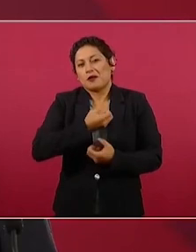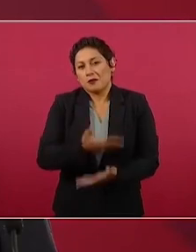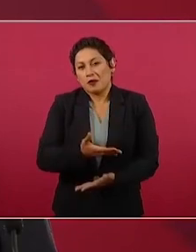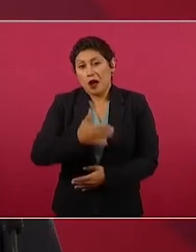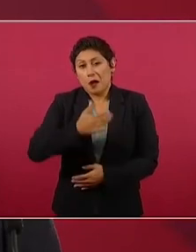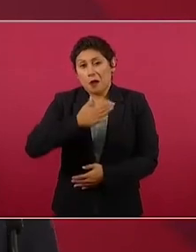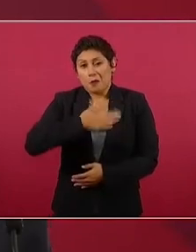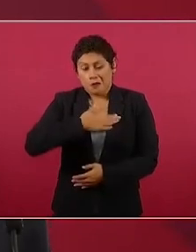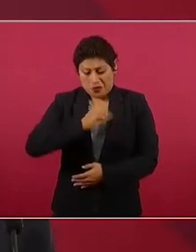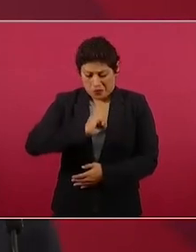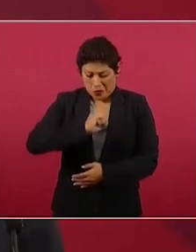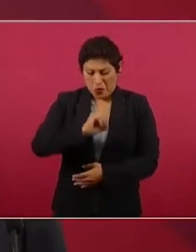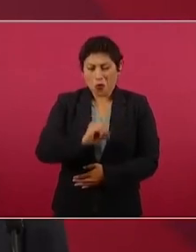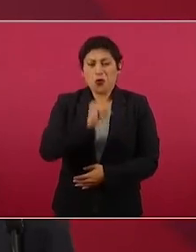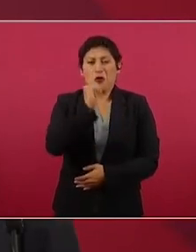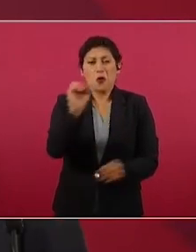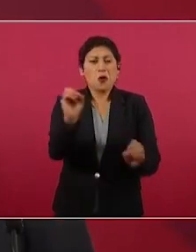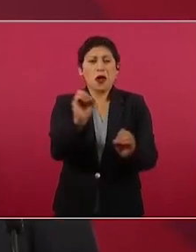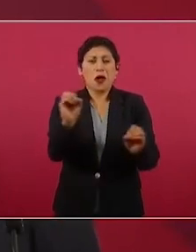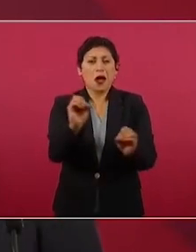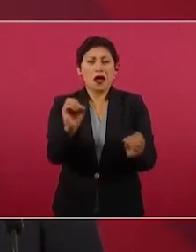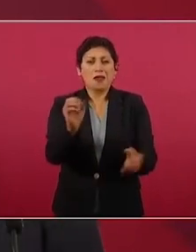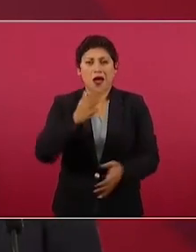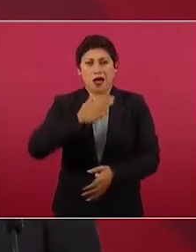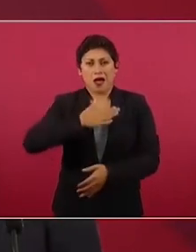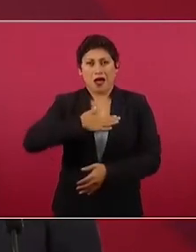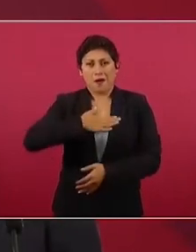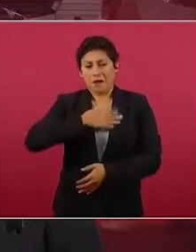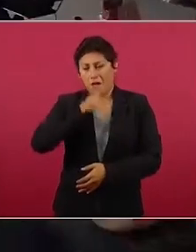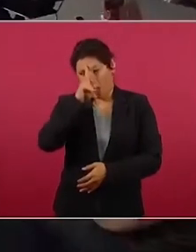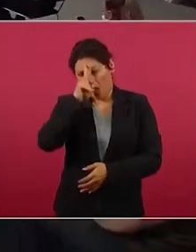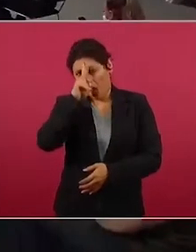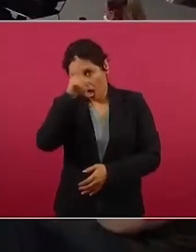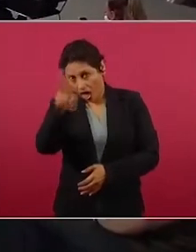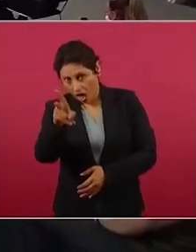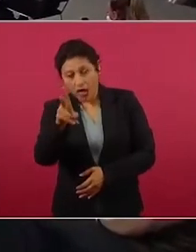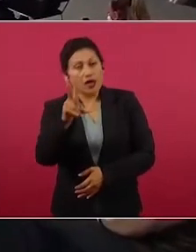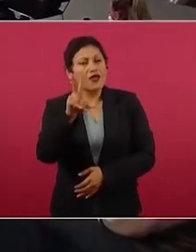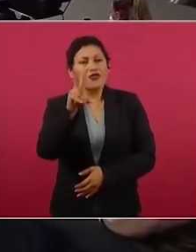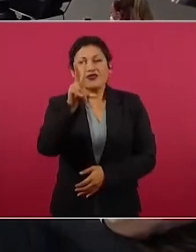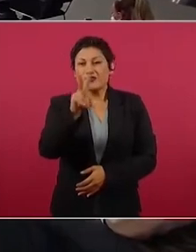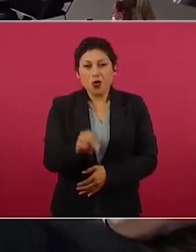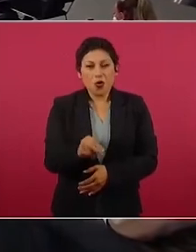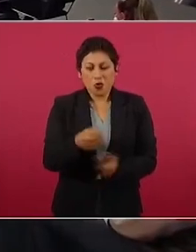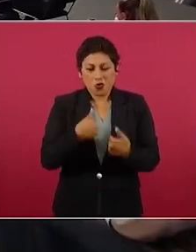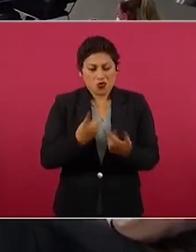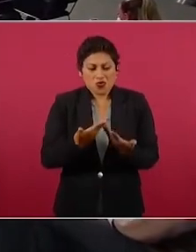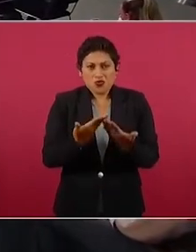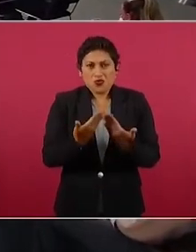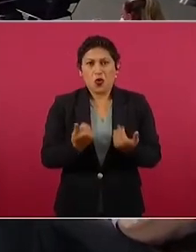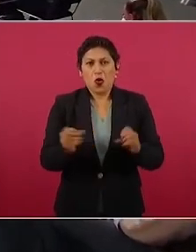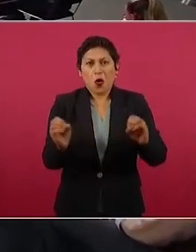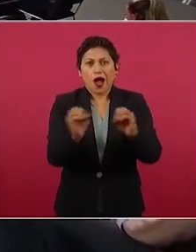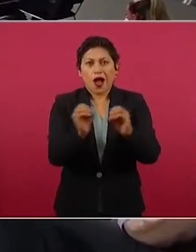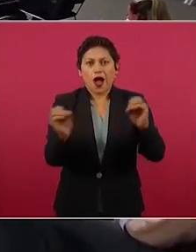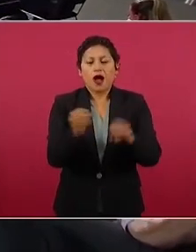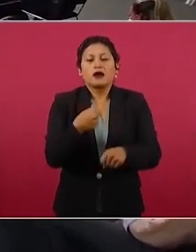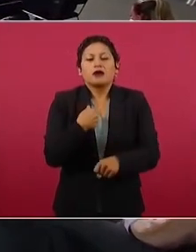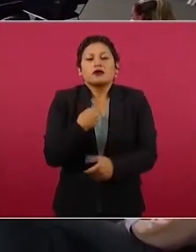yo estoy contribuyendo como muchos a que